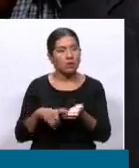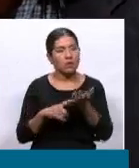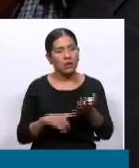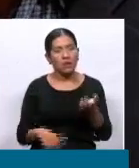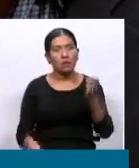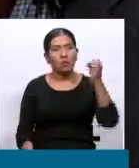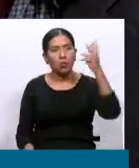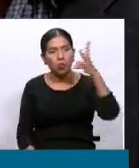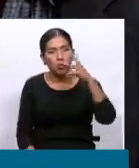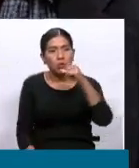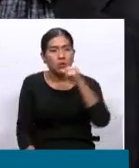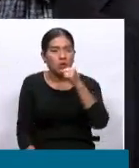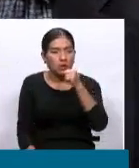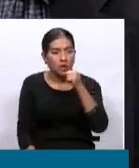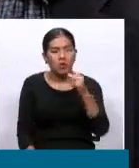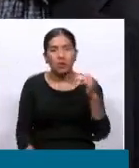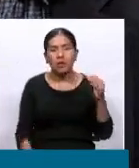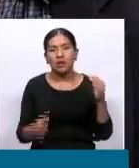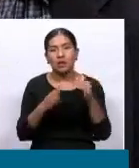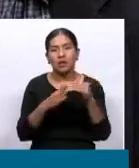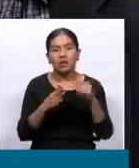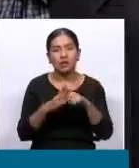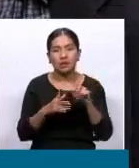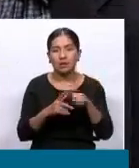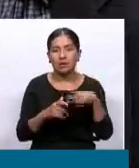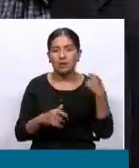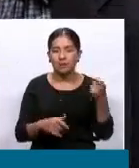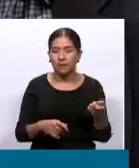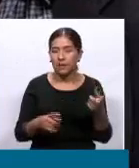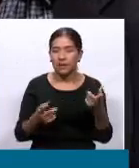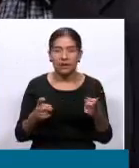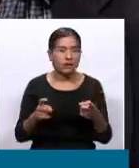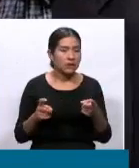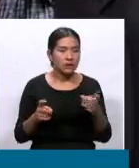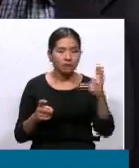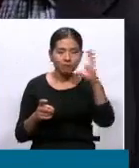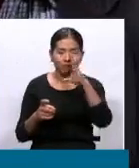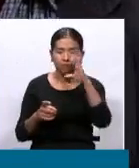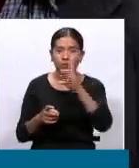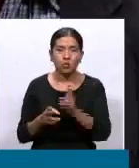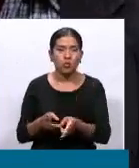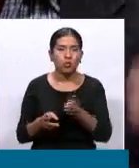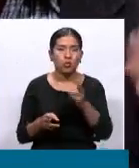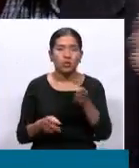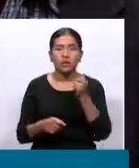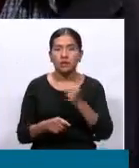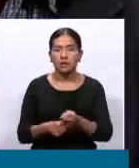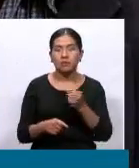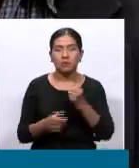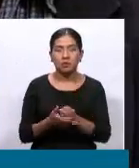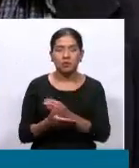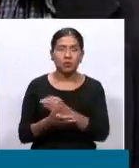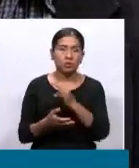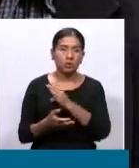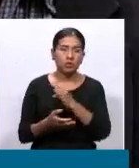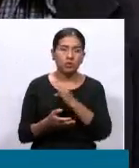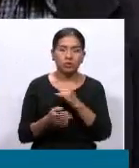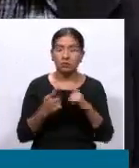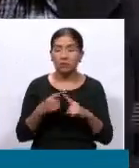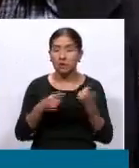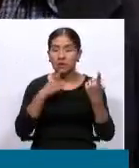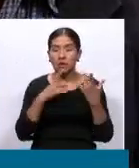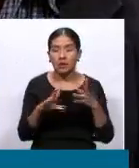luz, agua, y que por lo tanto se ve obligada a salir a buscarse el día a día y a decir que se frena este paro